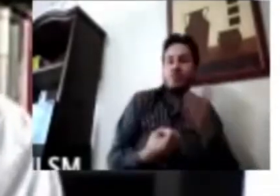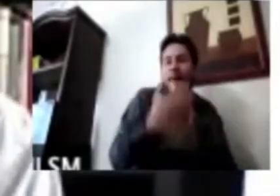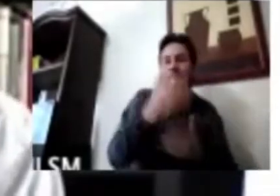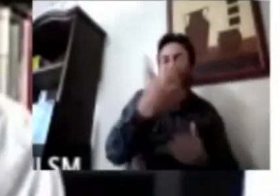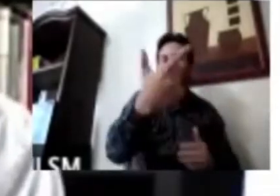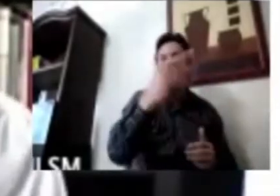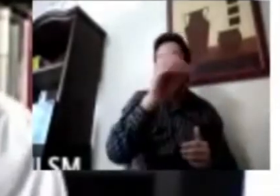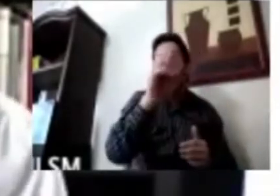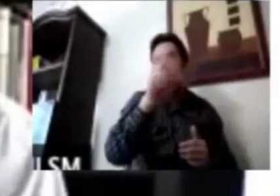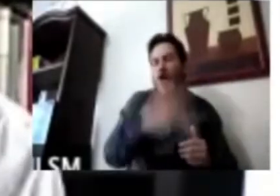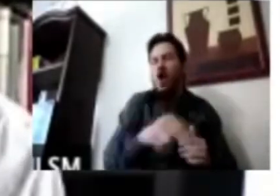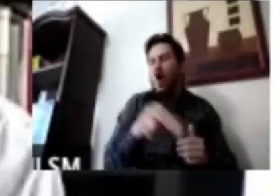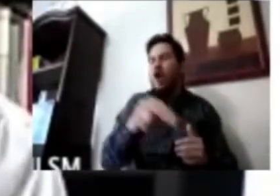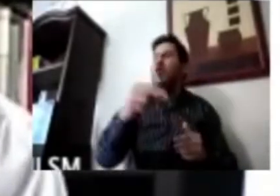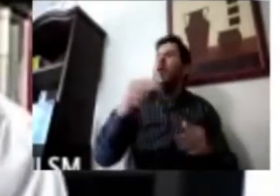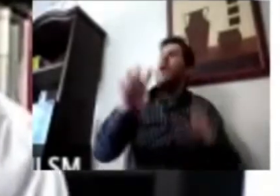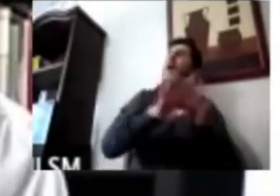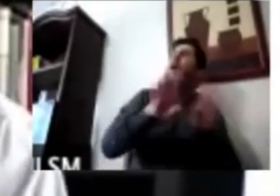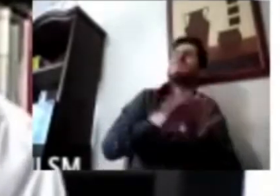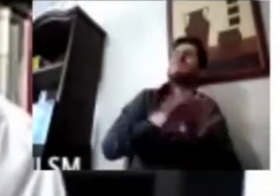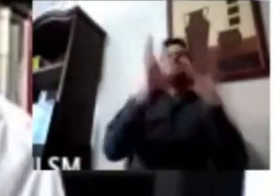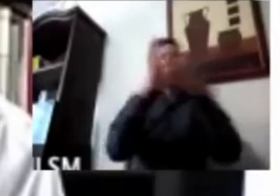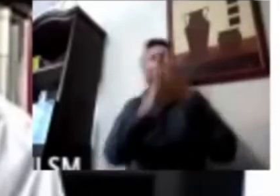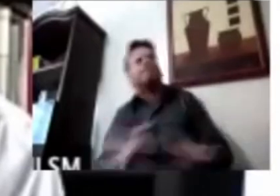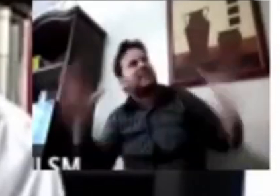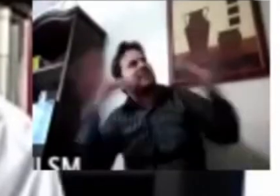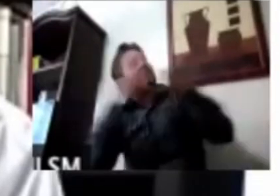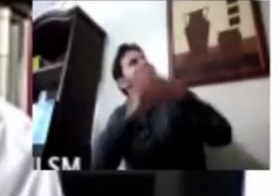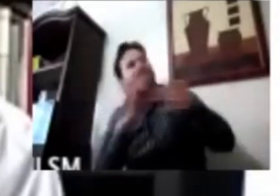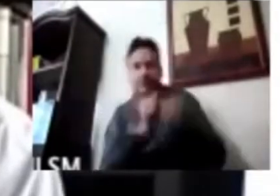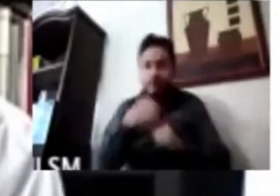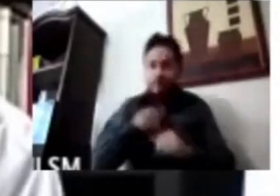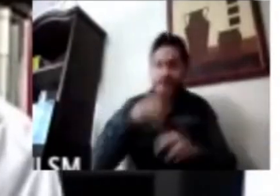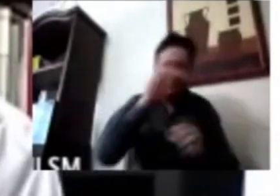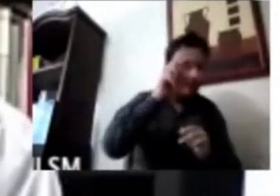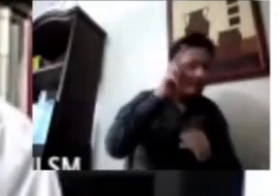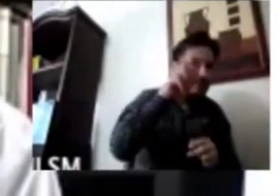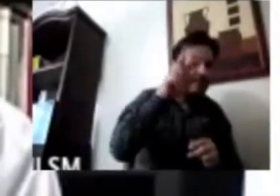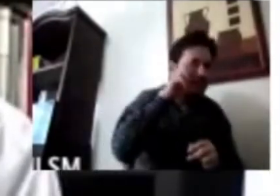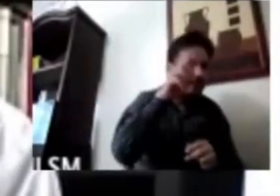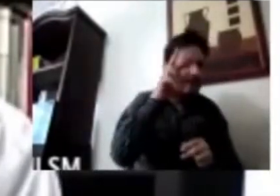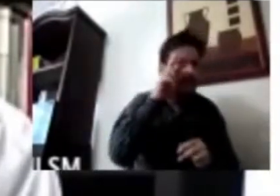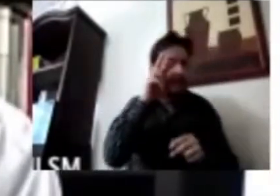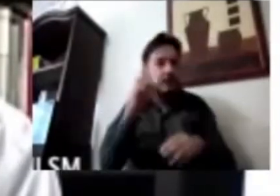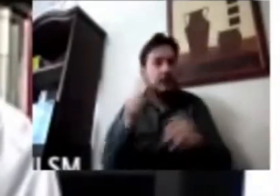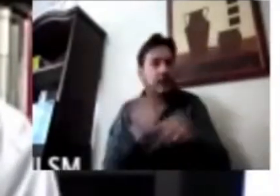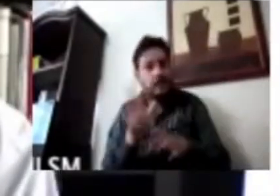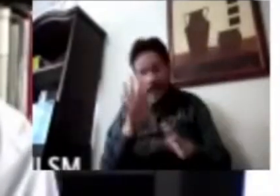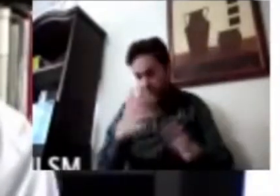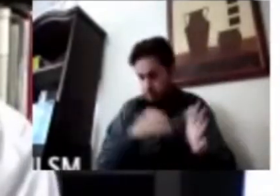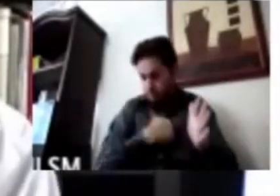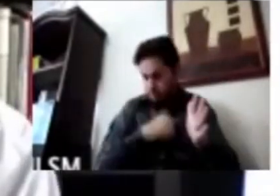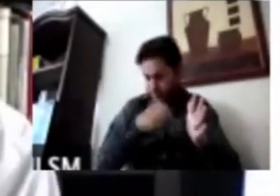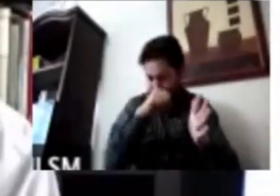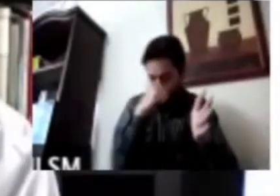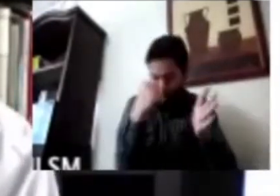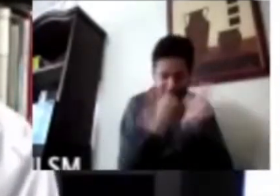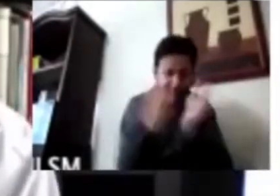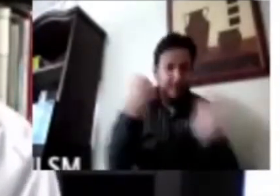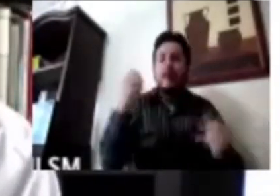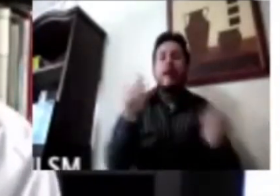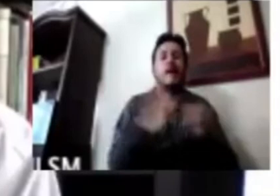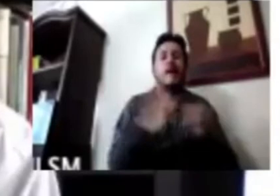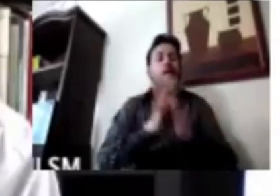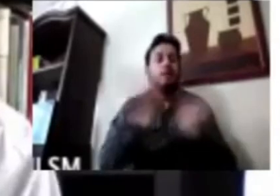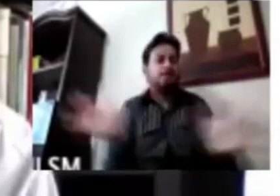pues, aquí puedo describir, por lo que hemos observado, un rápido y muy marcado deterioro en el estado de ánimo económico,